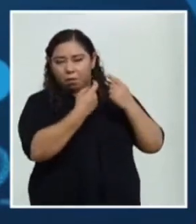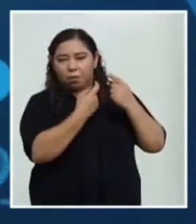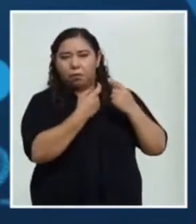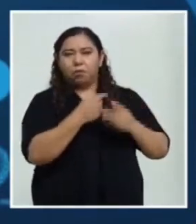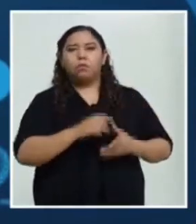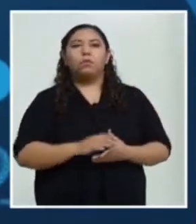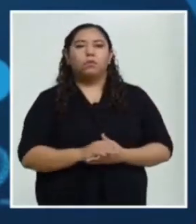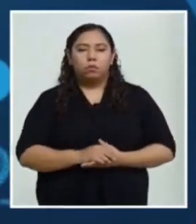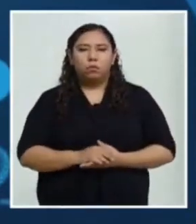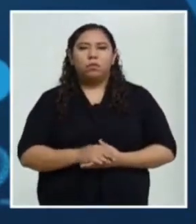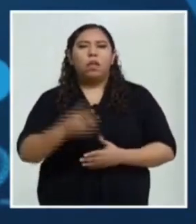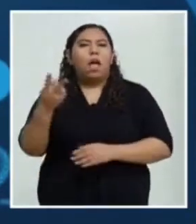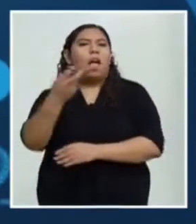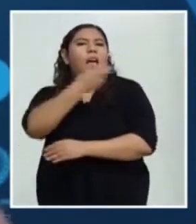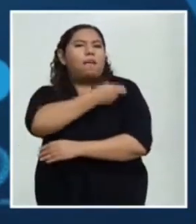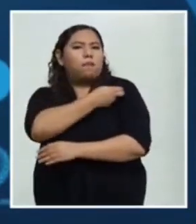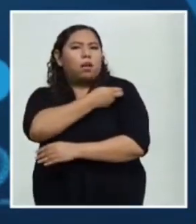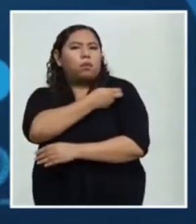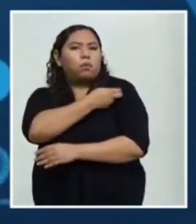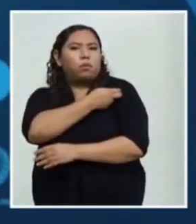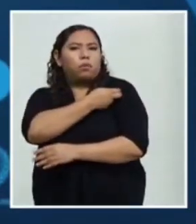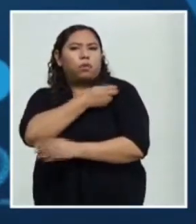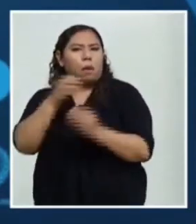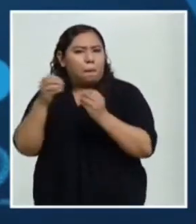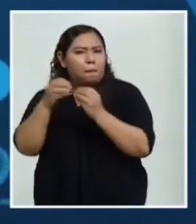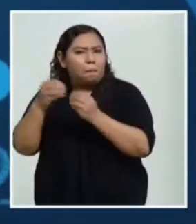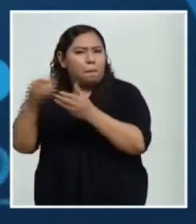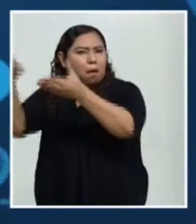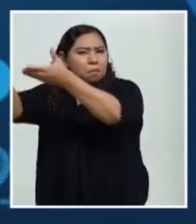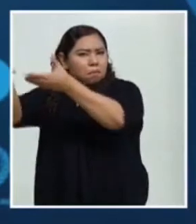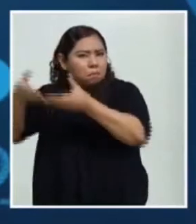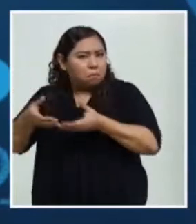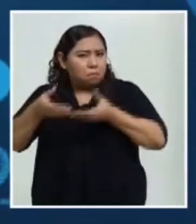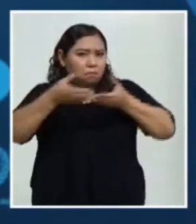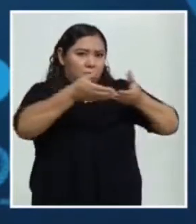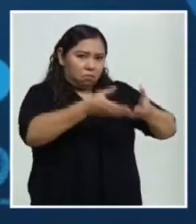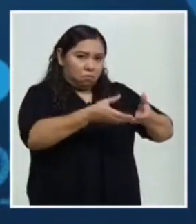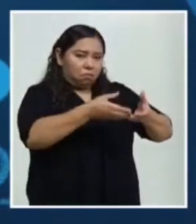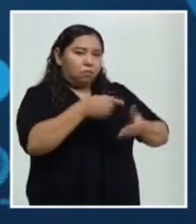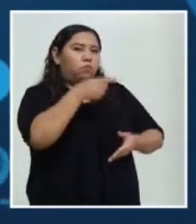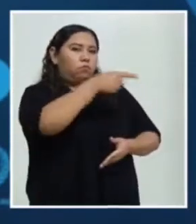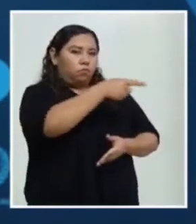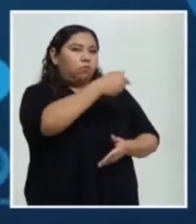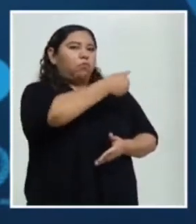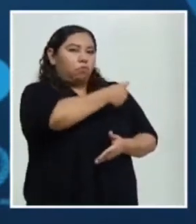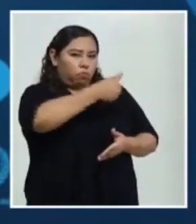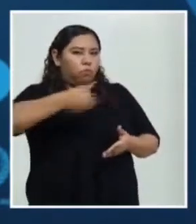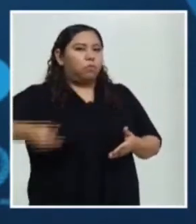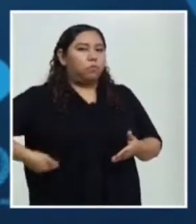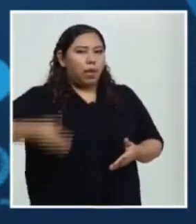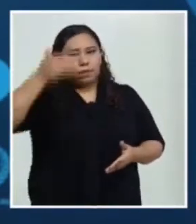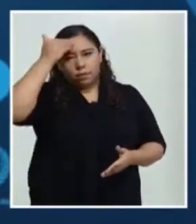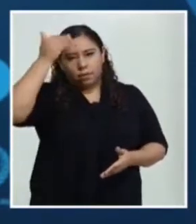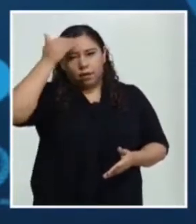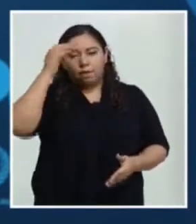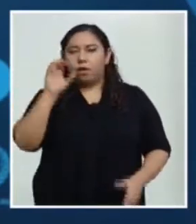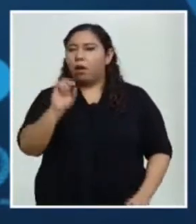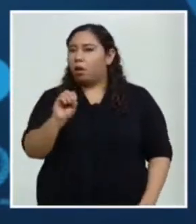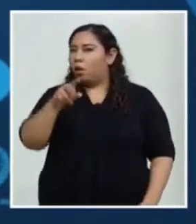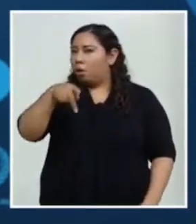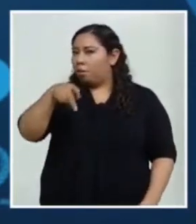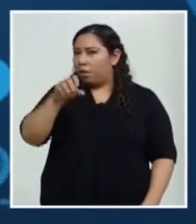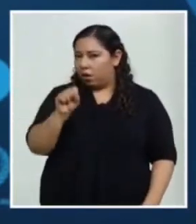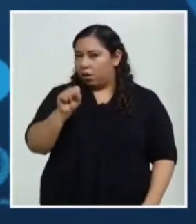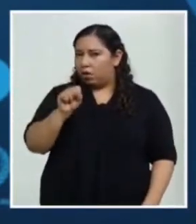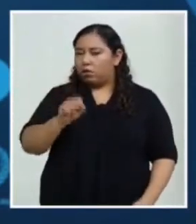vacuna. Entonces, brindé al presidente todas esas informaciones. El fondo rotatorio de la OPS es el